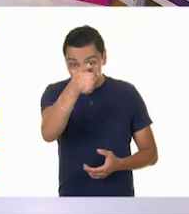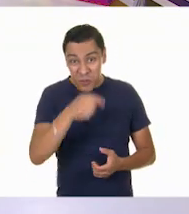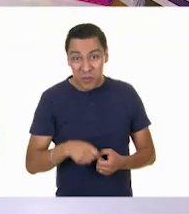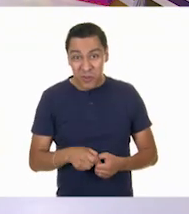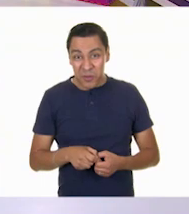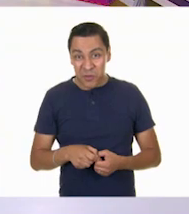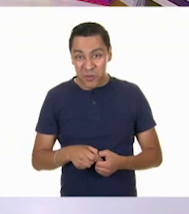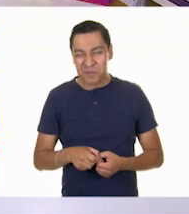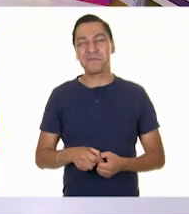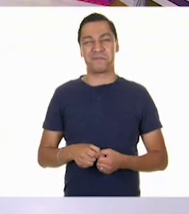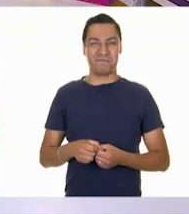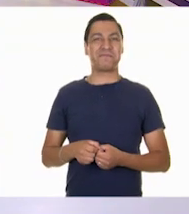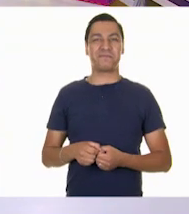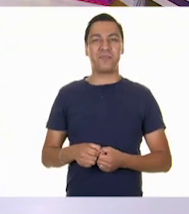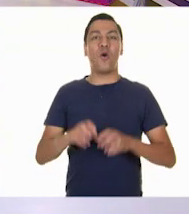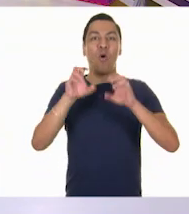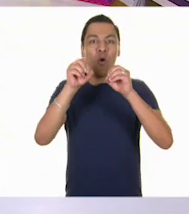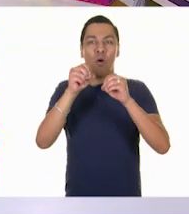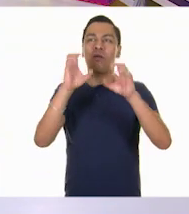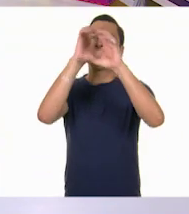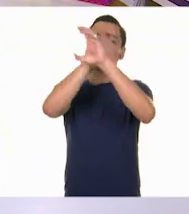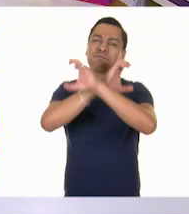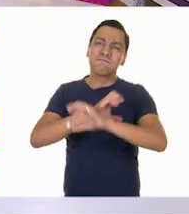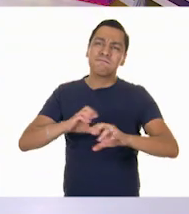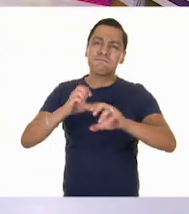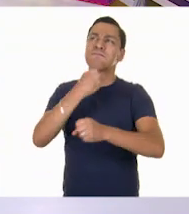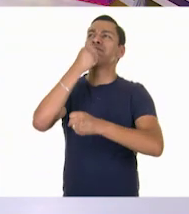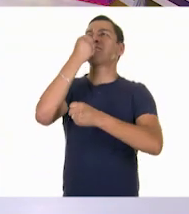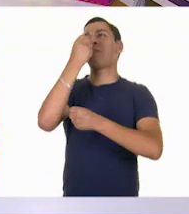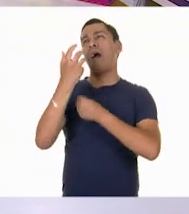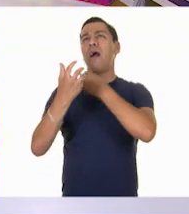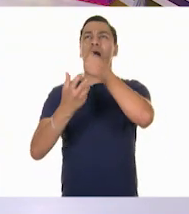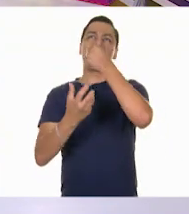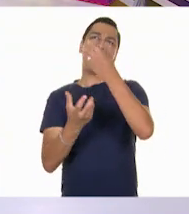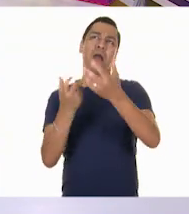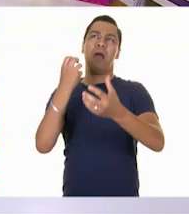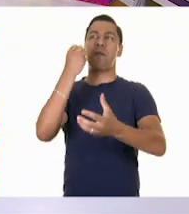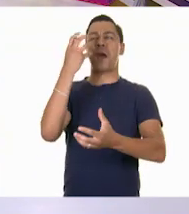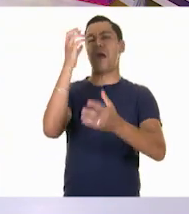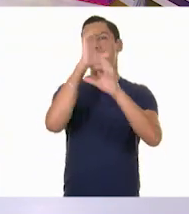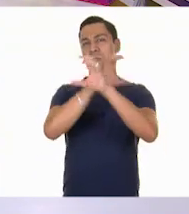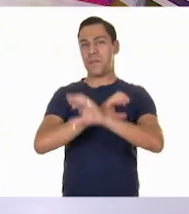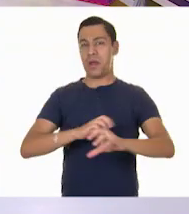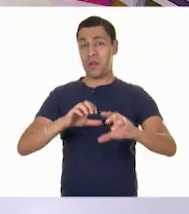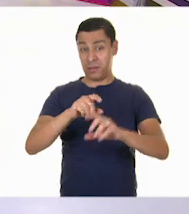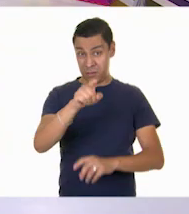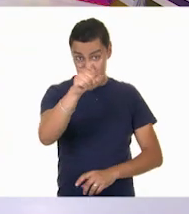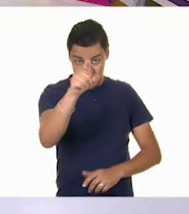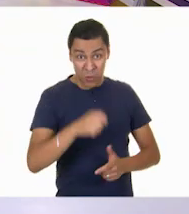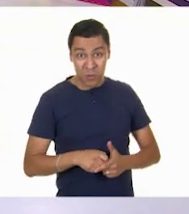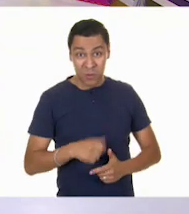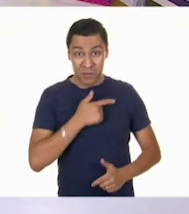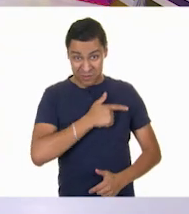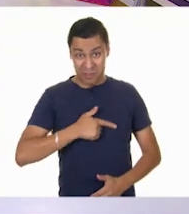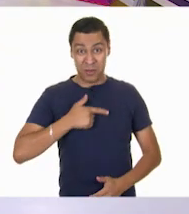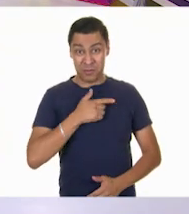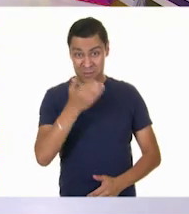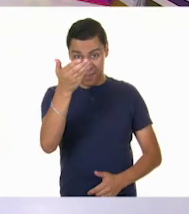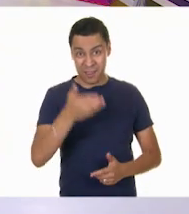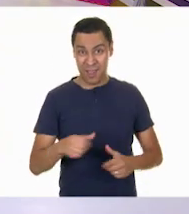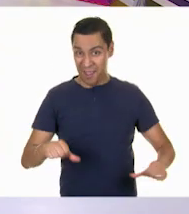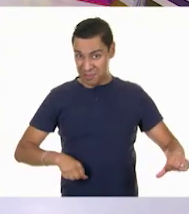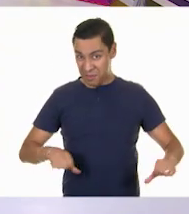Sí. Ahora, ¿a quién le gusta cantar? ¡Ay, yo también! Mira, a también te cantar. Sí, sí, sí. Es una actividad